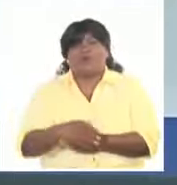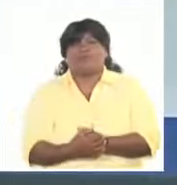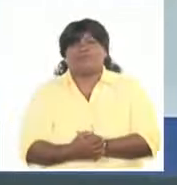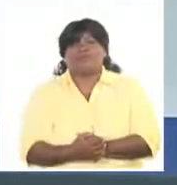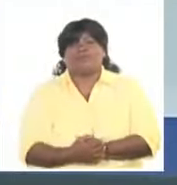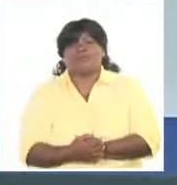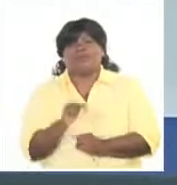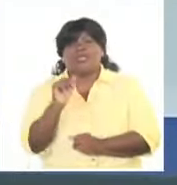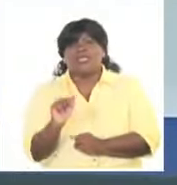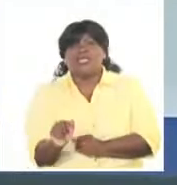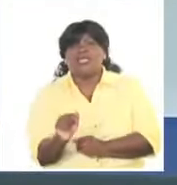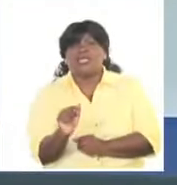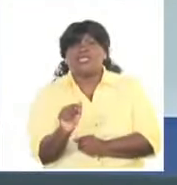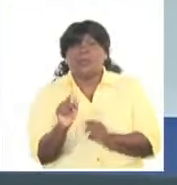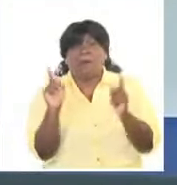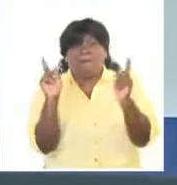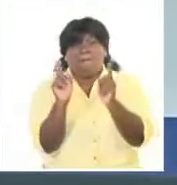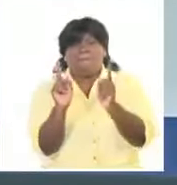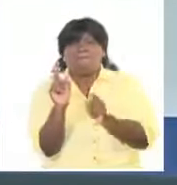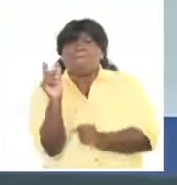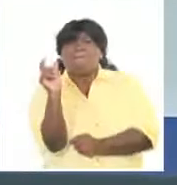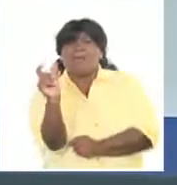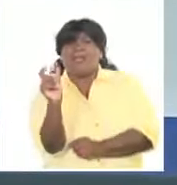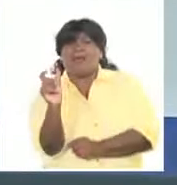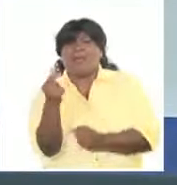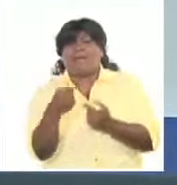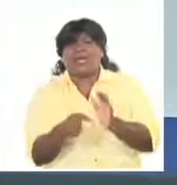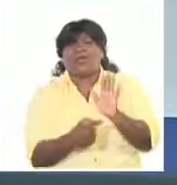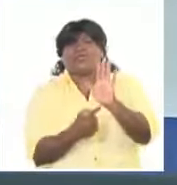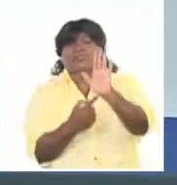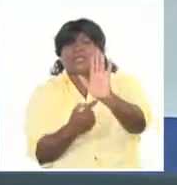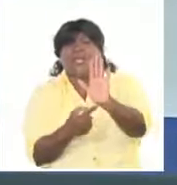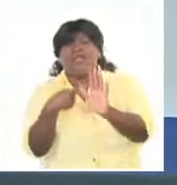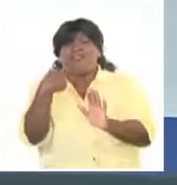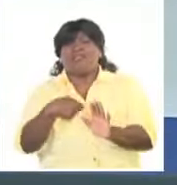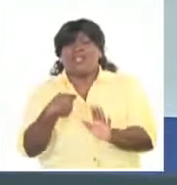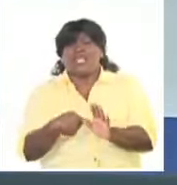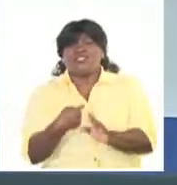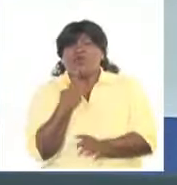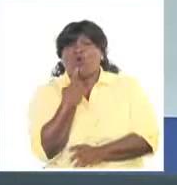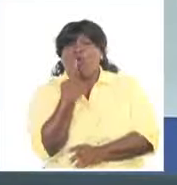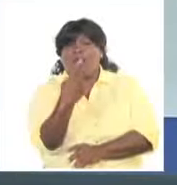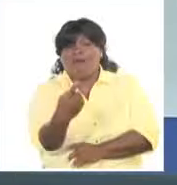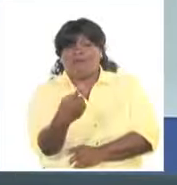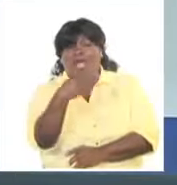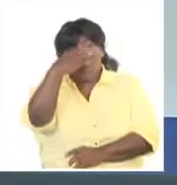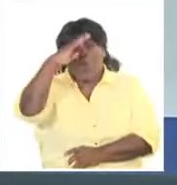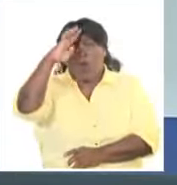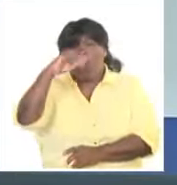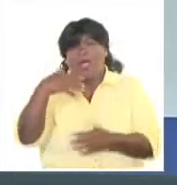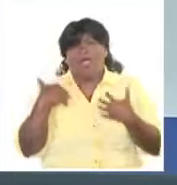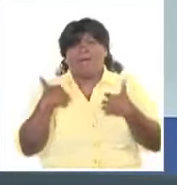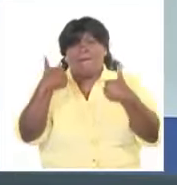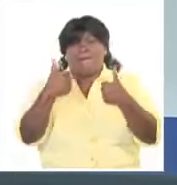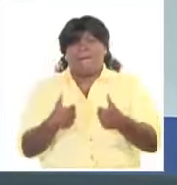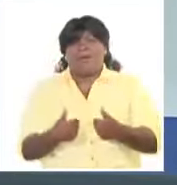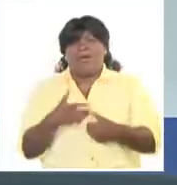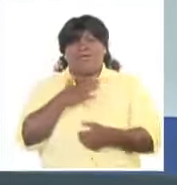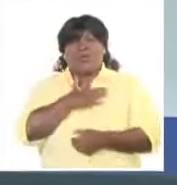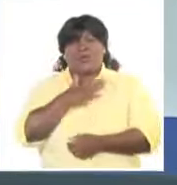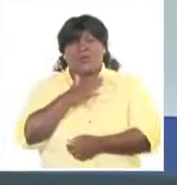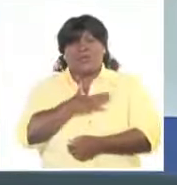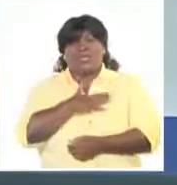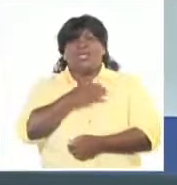Ese es un fragmento de sus palabras. Ahora, al presentar el derecho a réplica de la delegación cubana, el embajador permanente de nuestro país ante la ONU, Ernesto